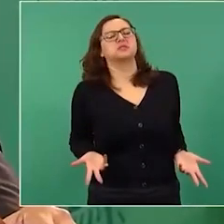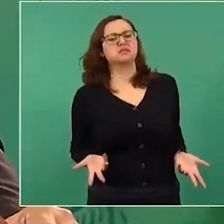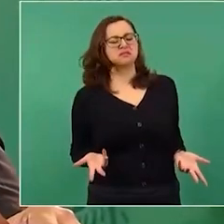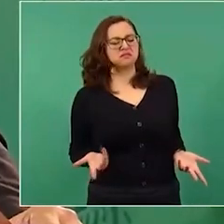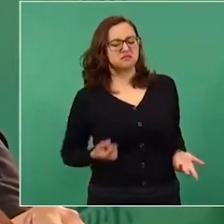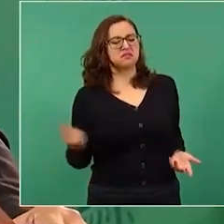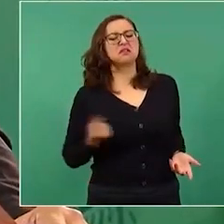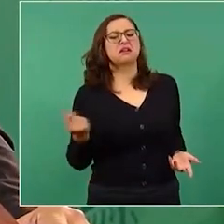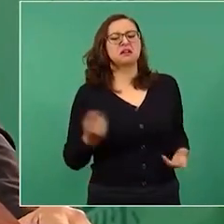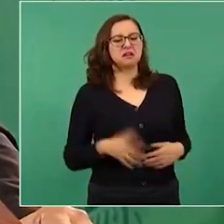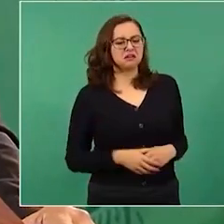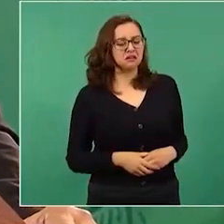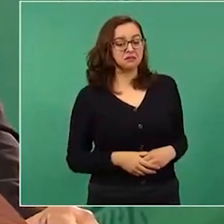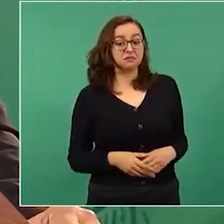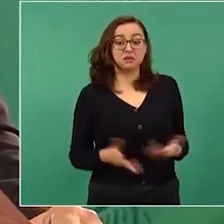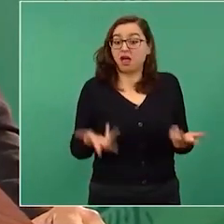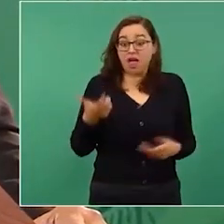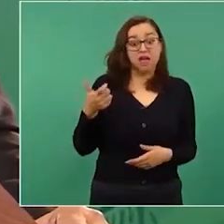Corruptos cínicos.